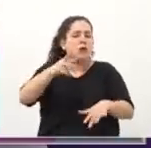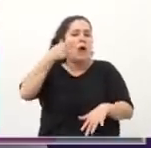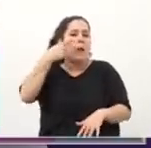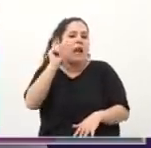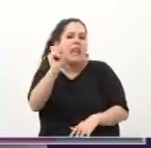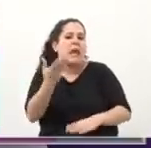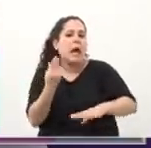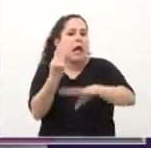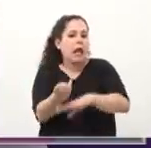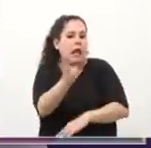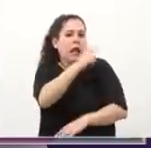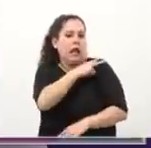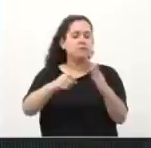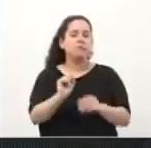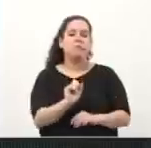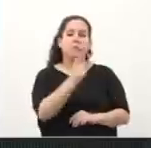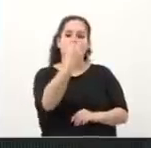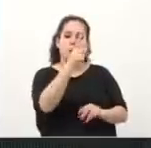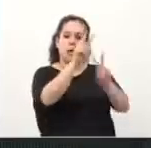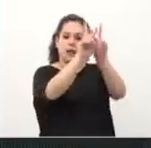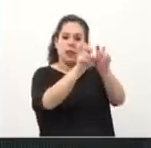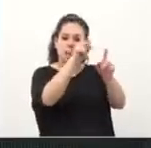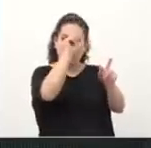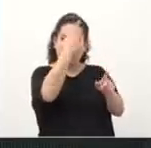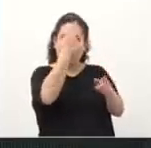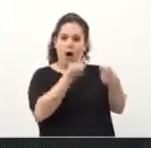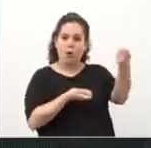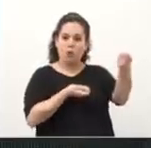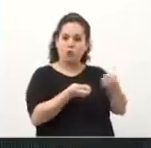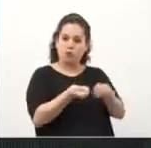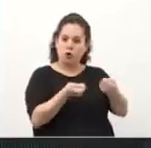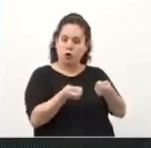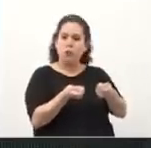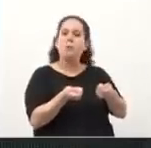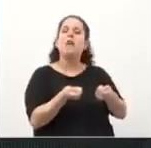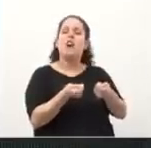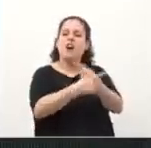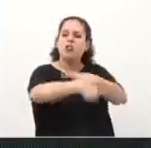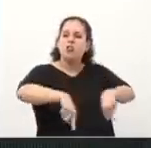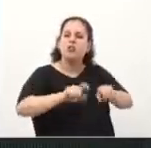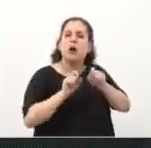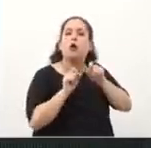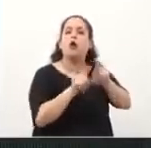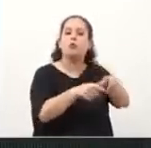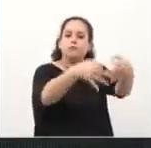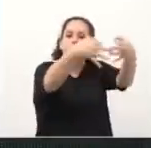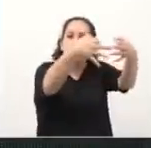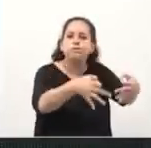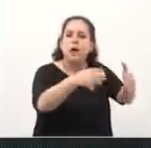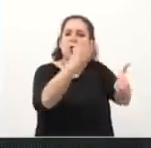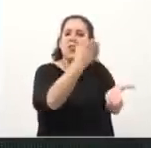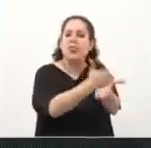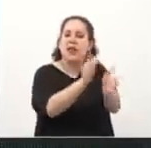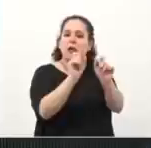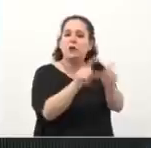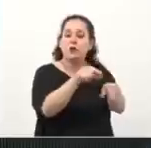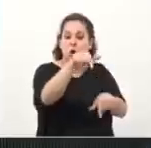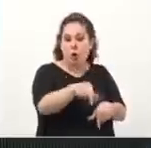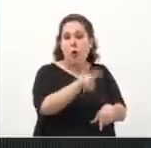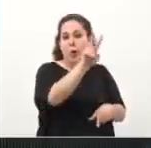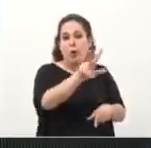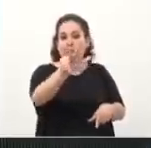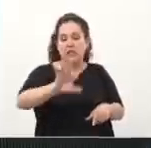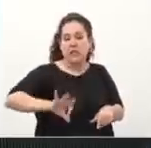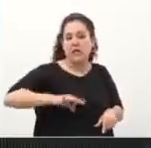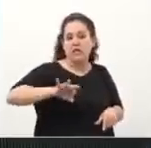la conducción política es lo importante. La autonomía tiene que ver con qué le corresponde a la ciudad por derecho propio. Hoy celebramos 23 años desde que se